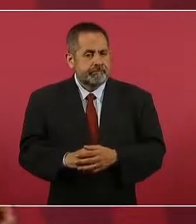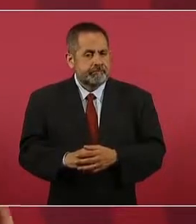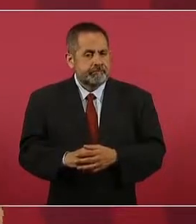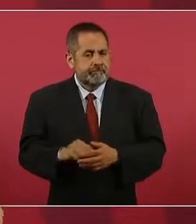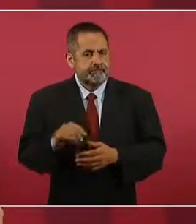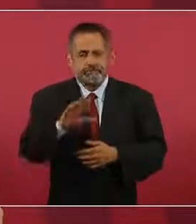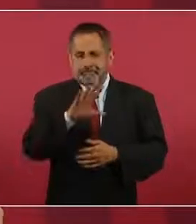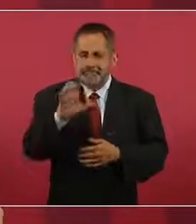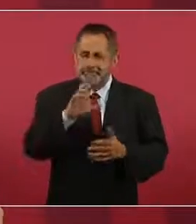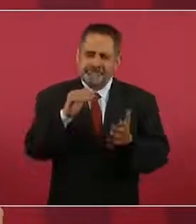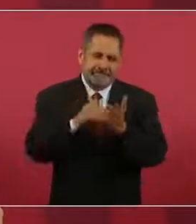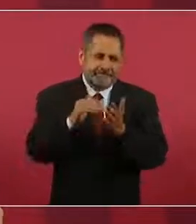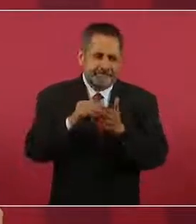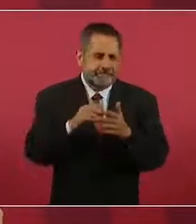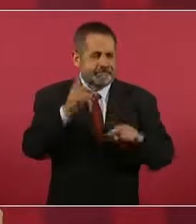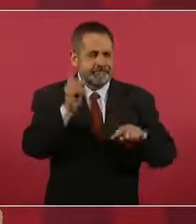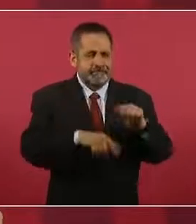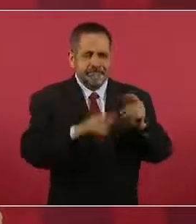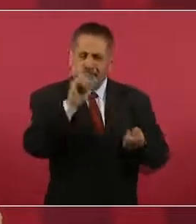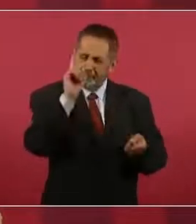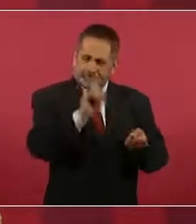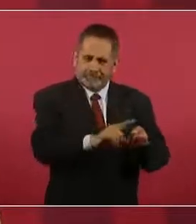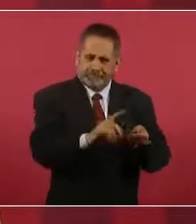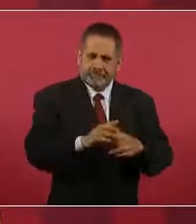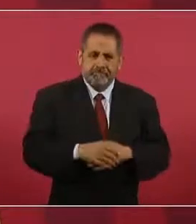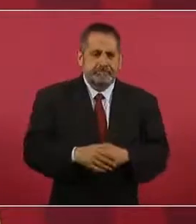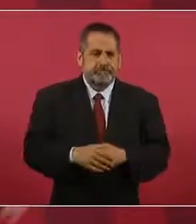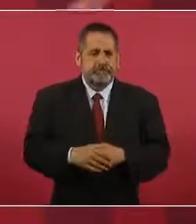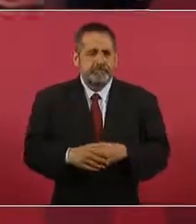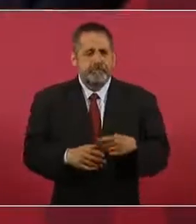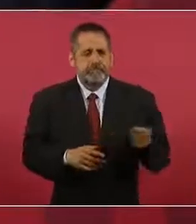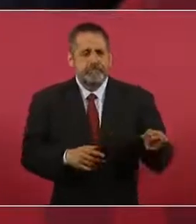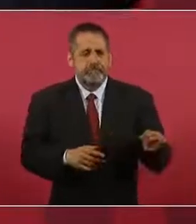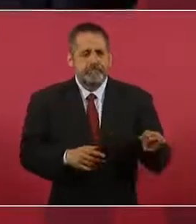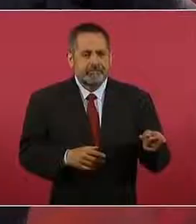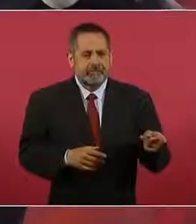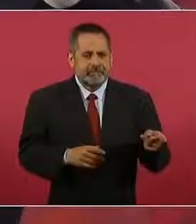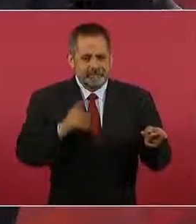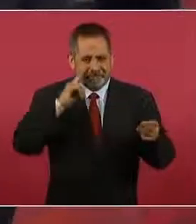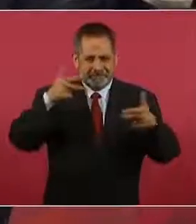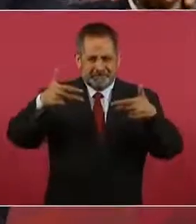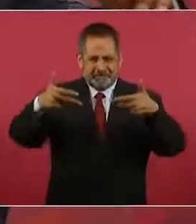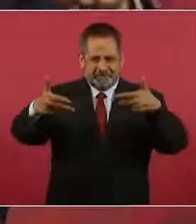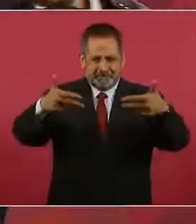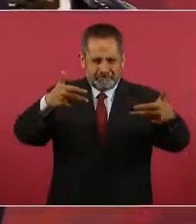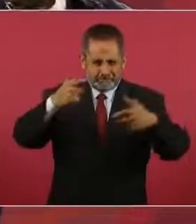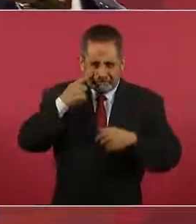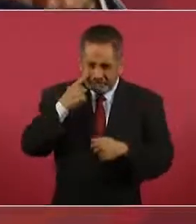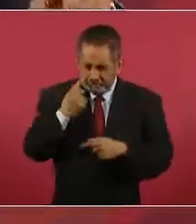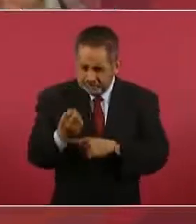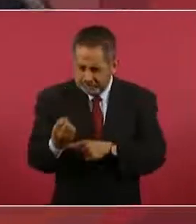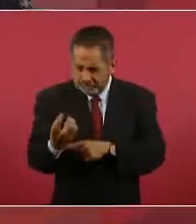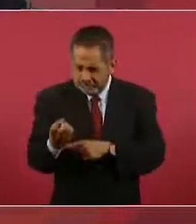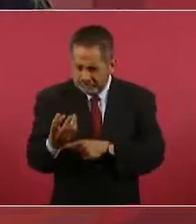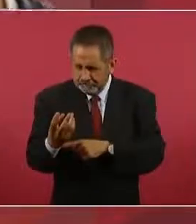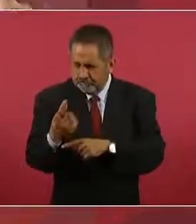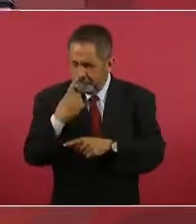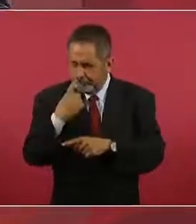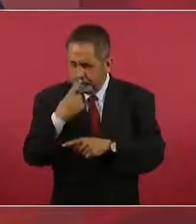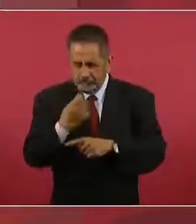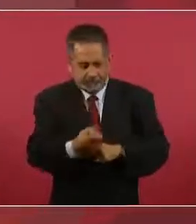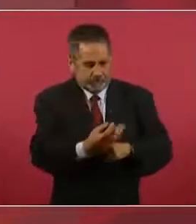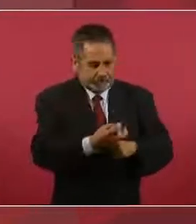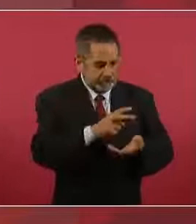me refiero al si sale rojo, sale verde, los sistemas de